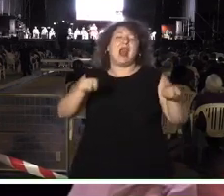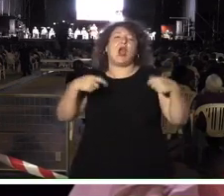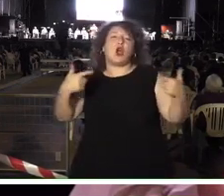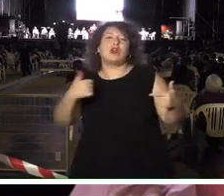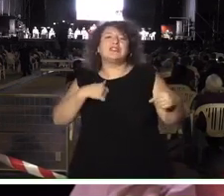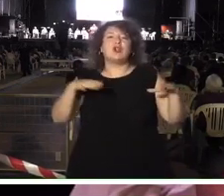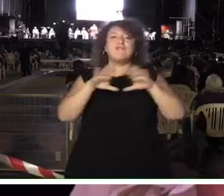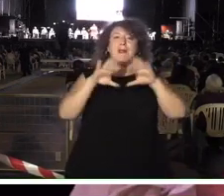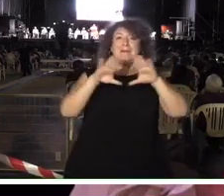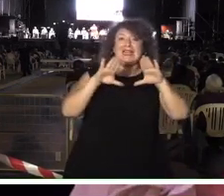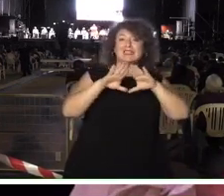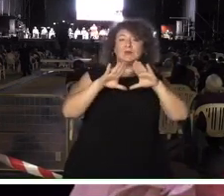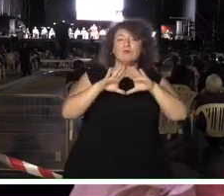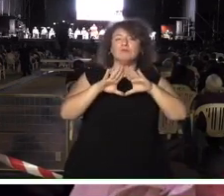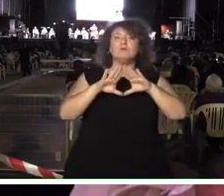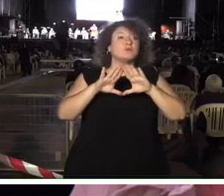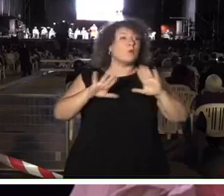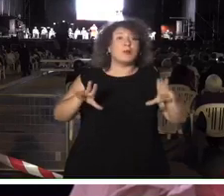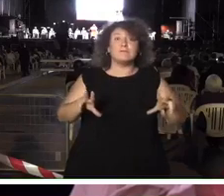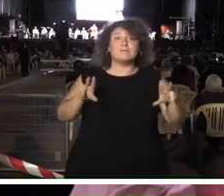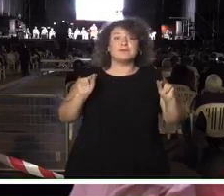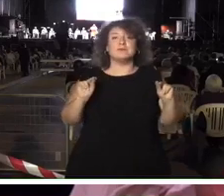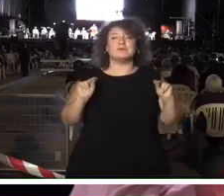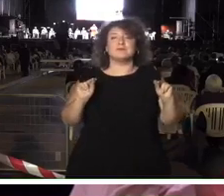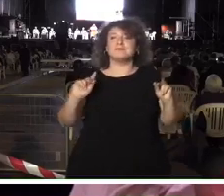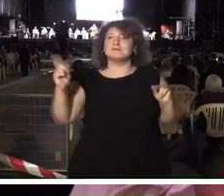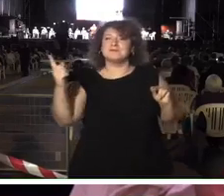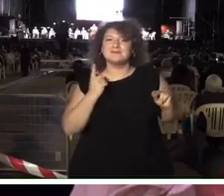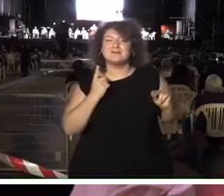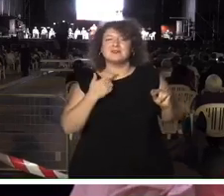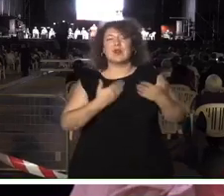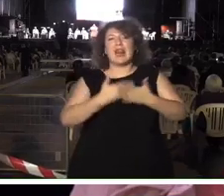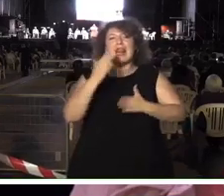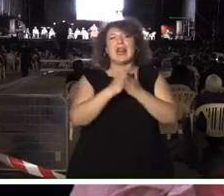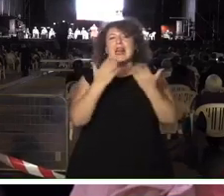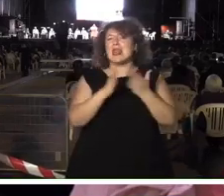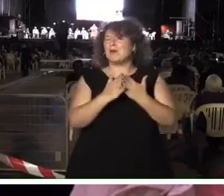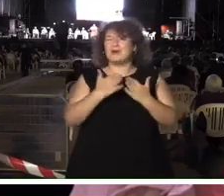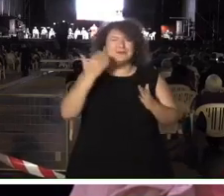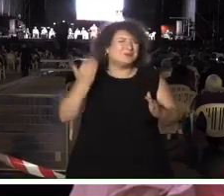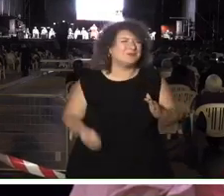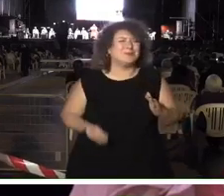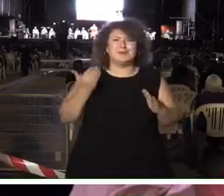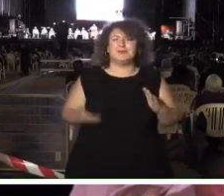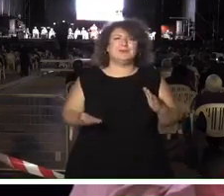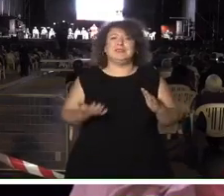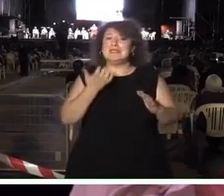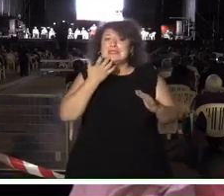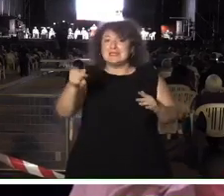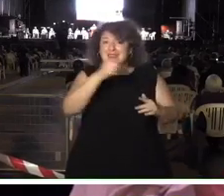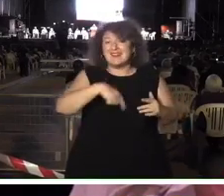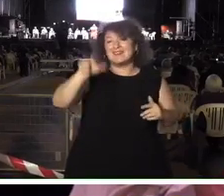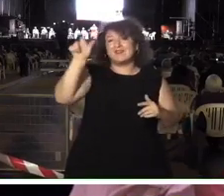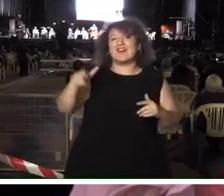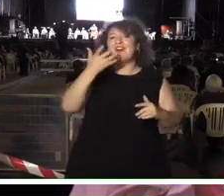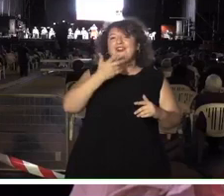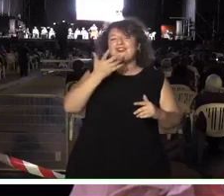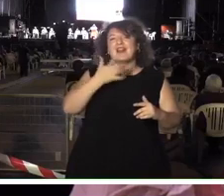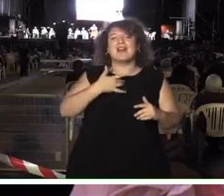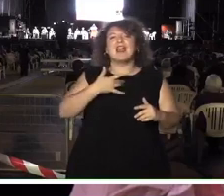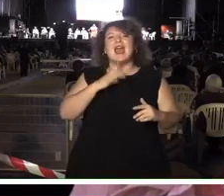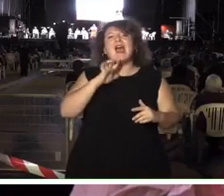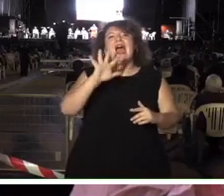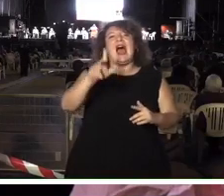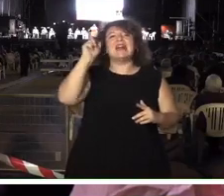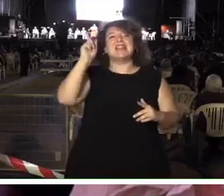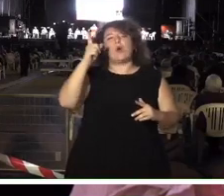feminismo y cuando terminé Julio me regaló un ejemplar de un libro imprescindible en cualquiera que le quiera conocer que se atracó a la memoria